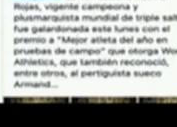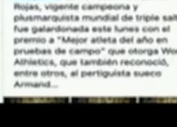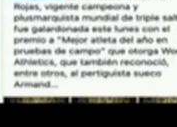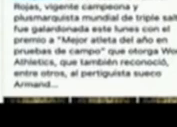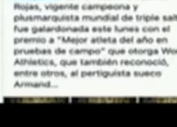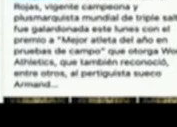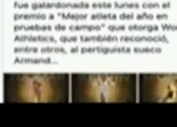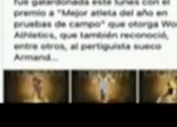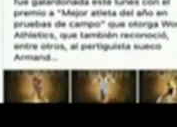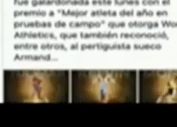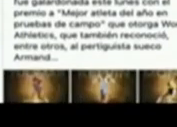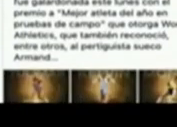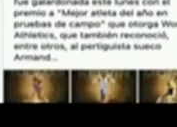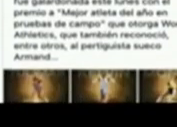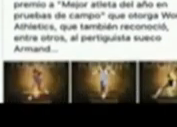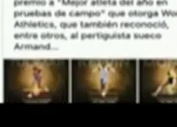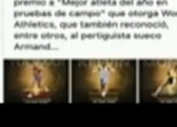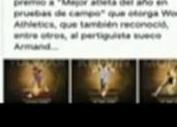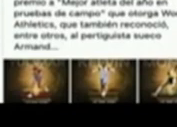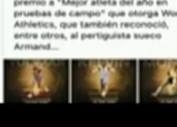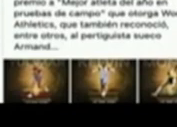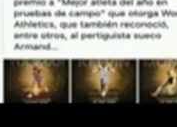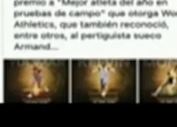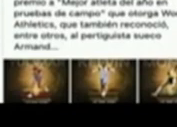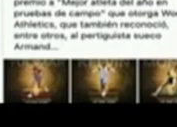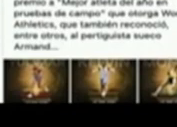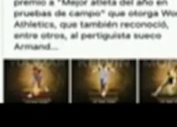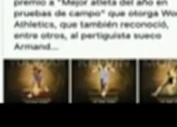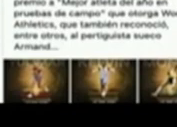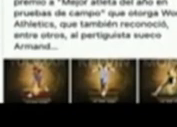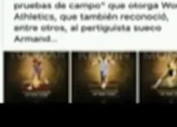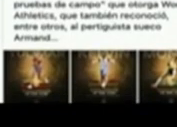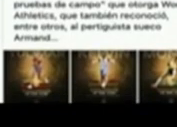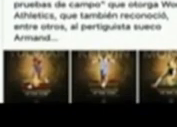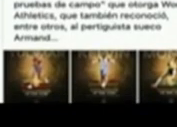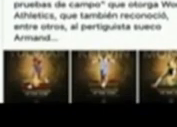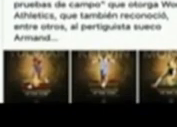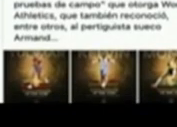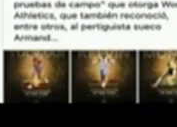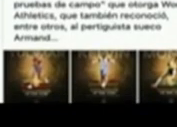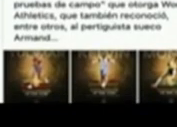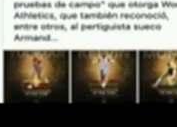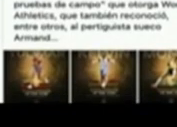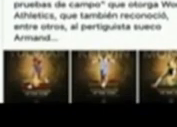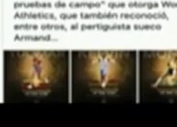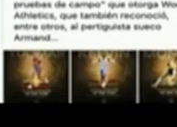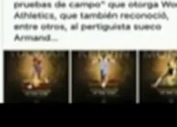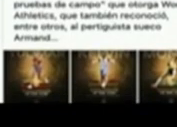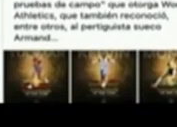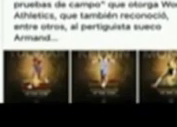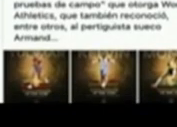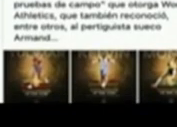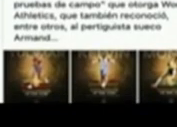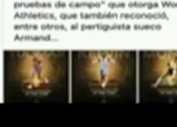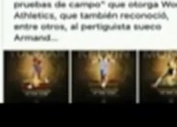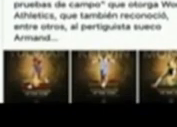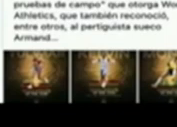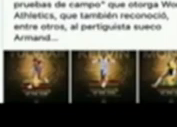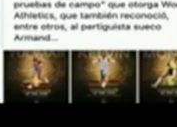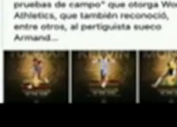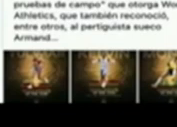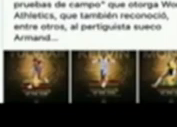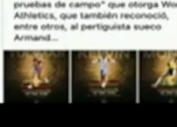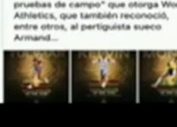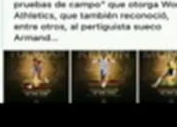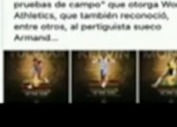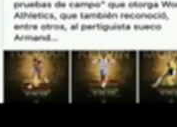de la ciudad de las nueve de las nieves eternas